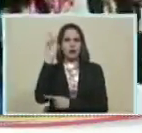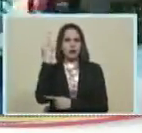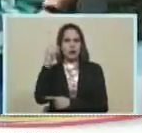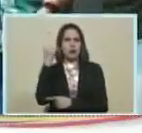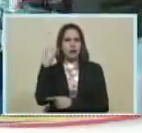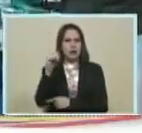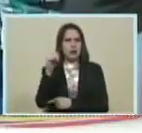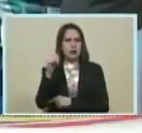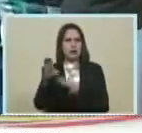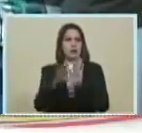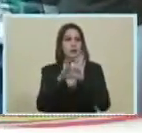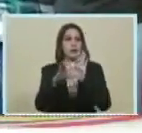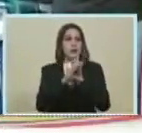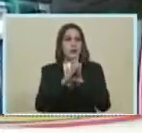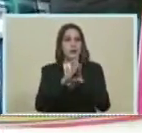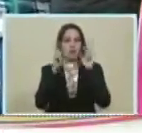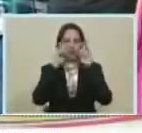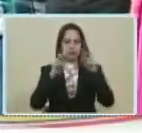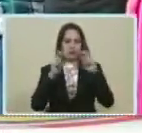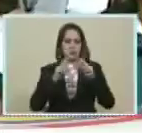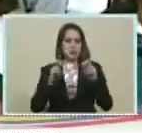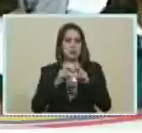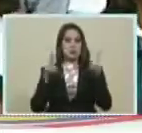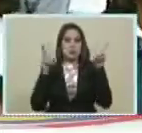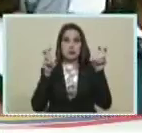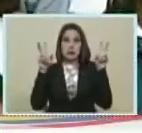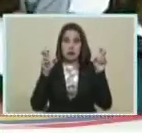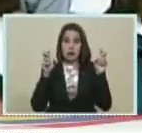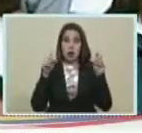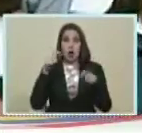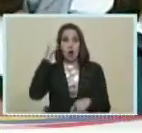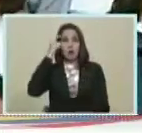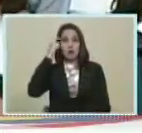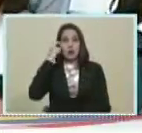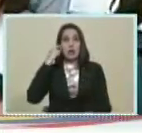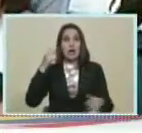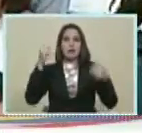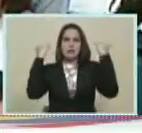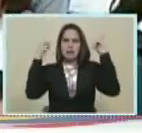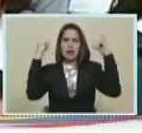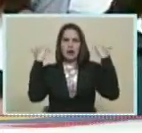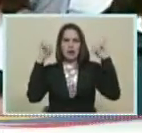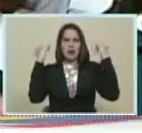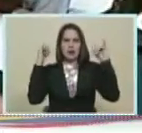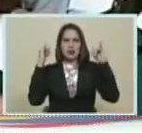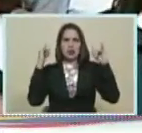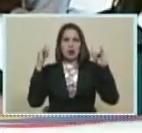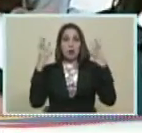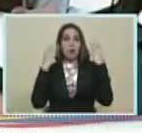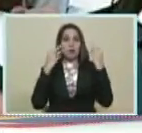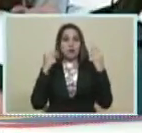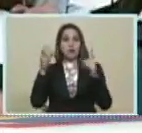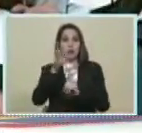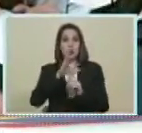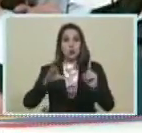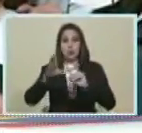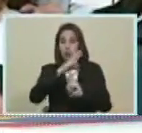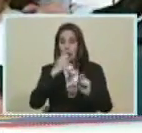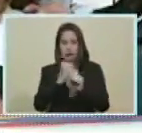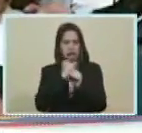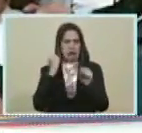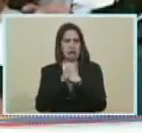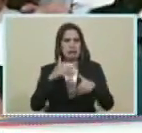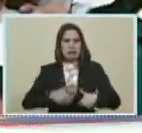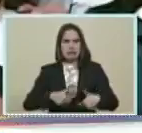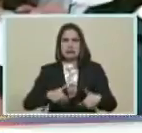Estamos revisando Varios temas Hoy es un día Hoy nosotros De celebración Pero celebramos Con mucha cultura Y con mucho trabajo